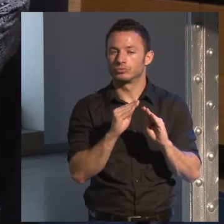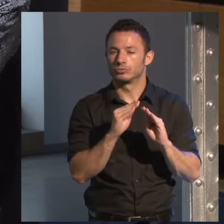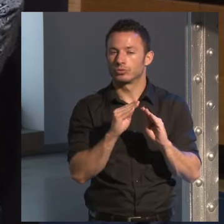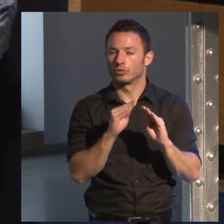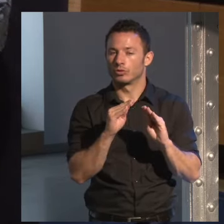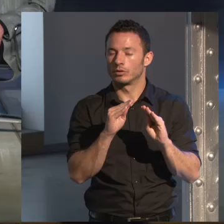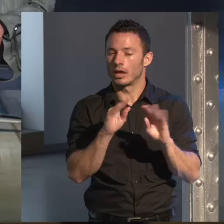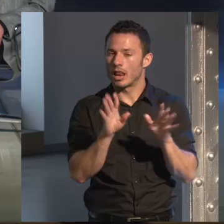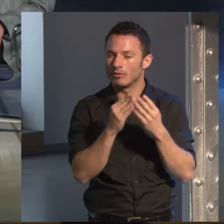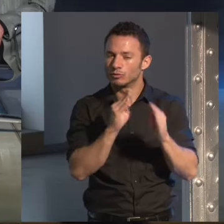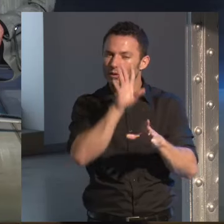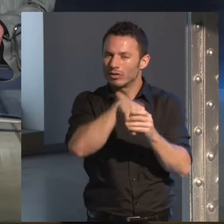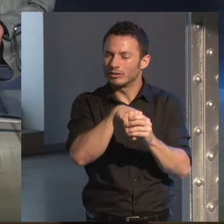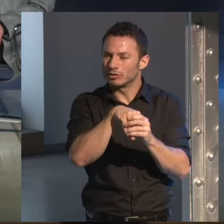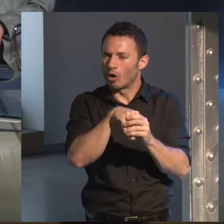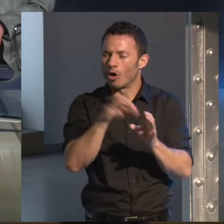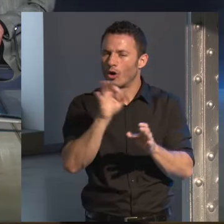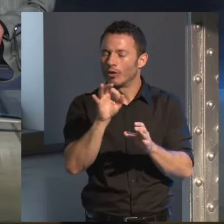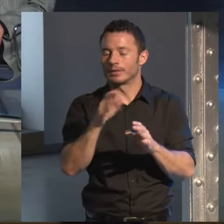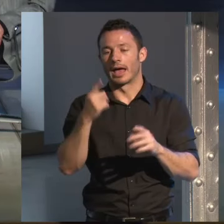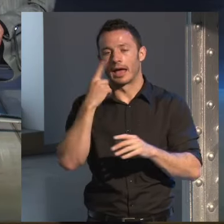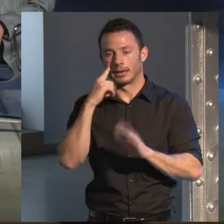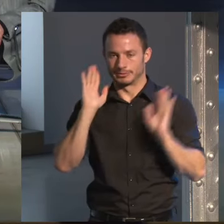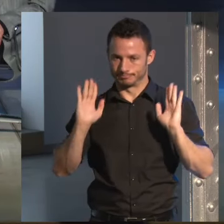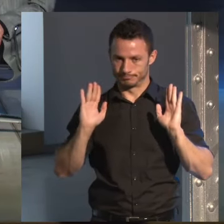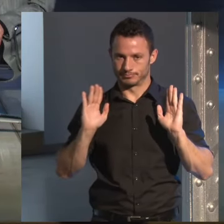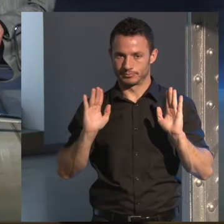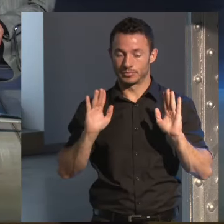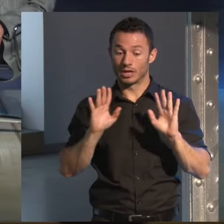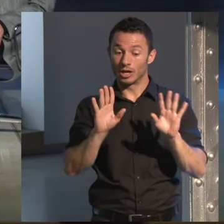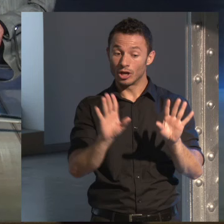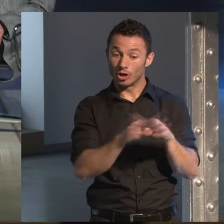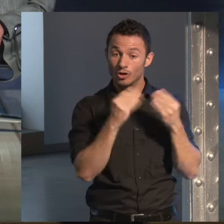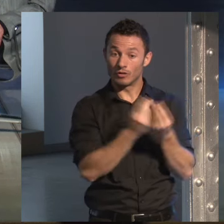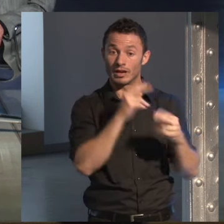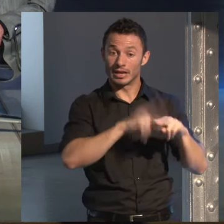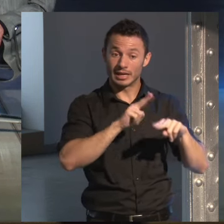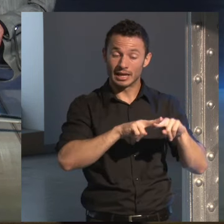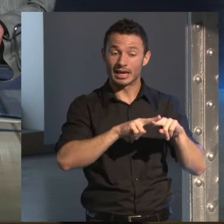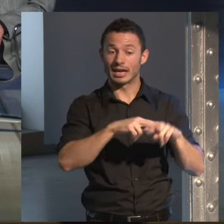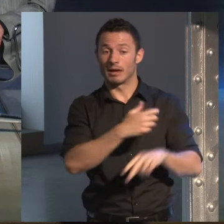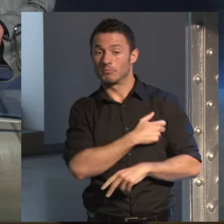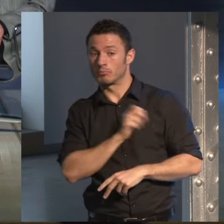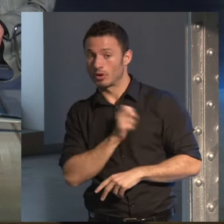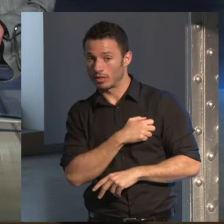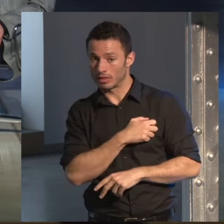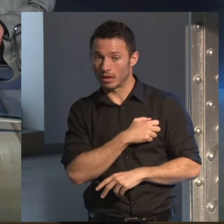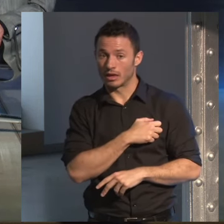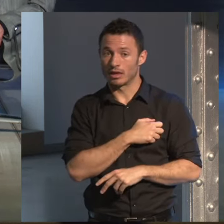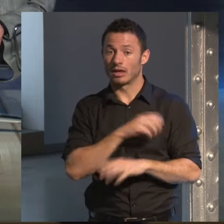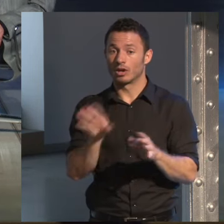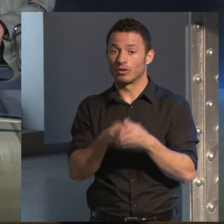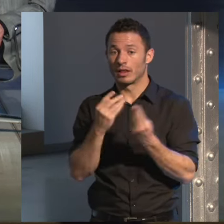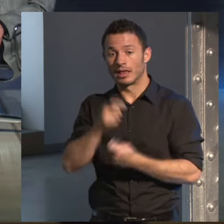sí a ver mira la denominación novela negra novela policial novela